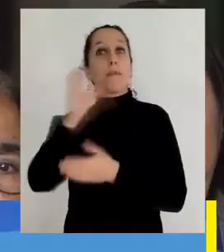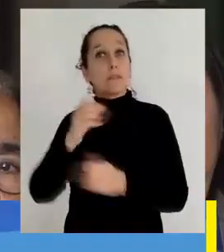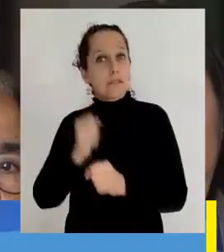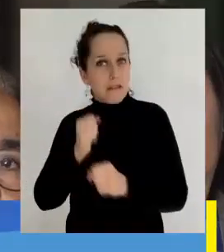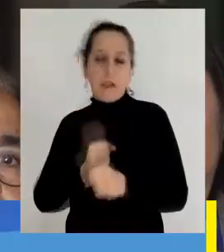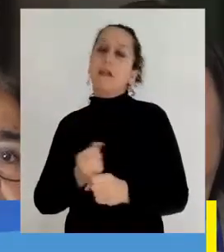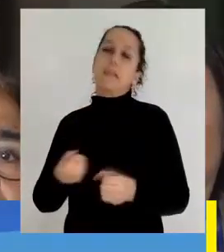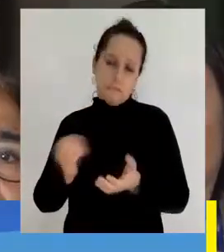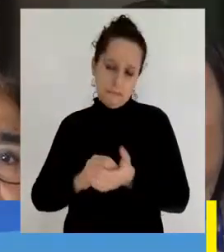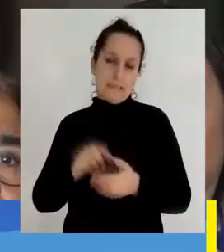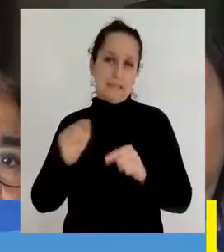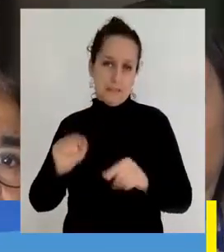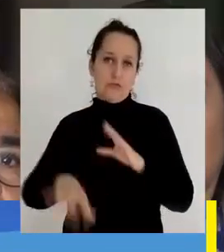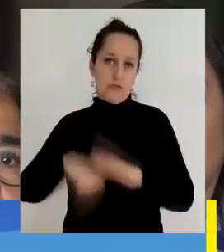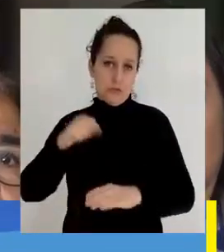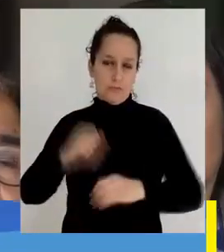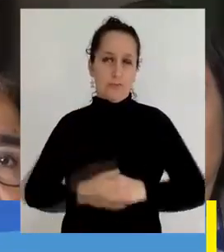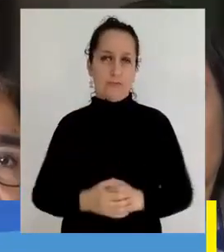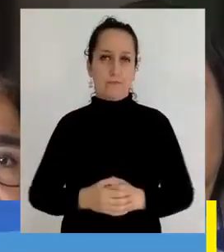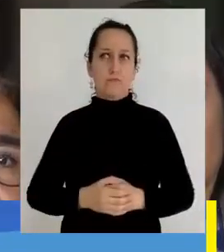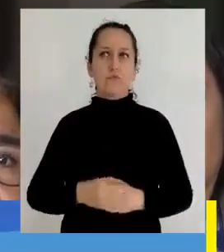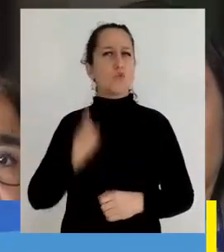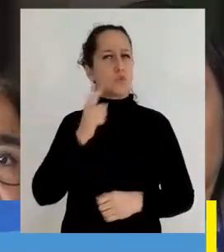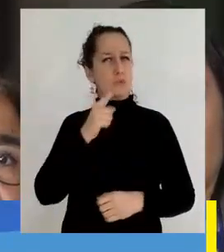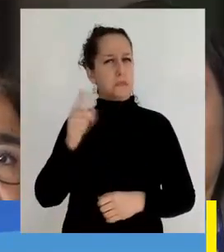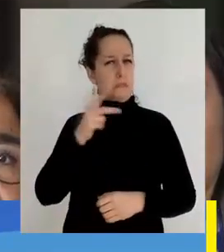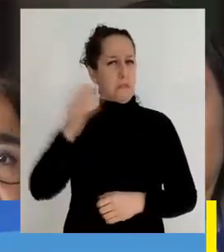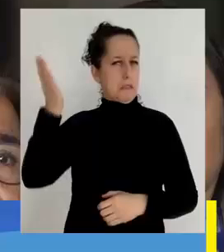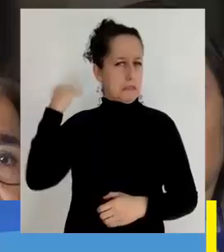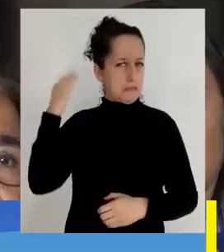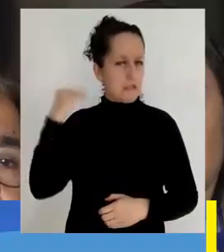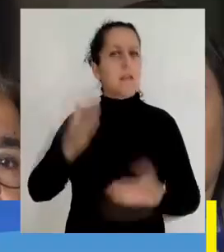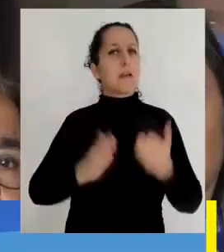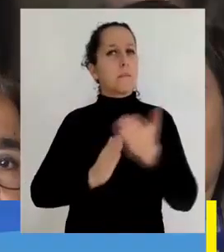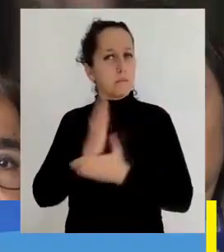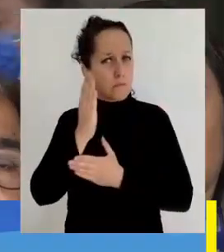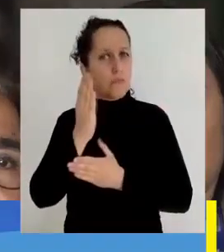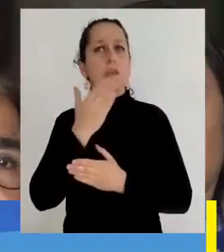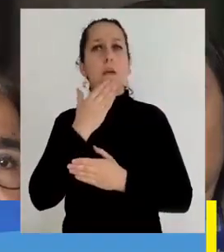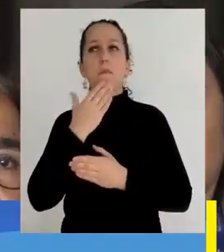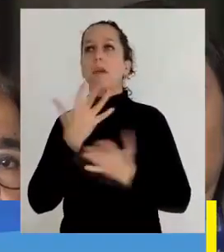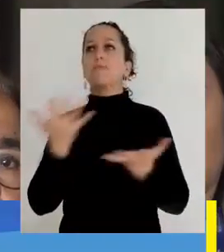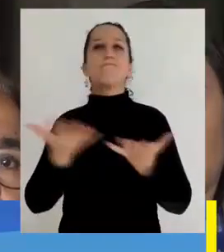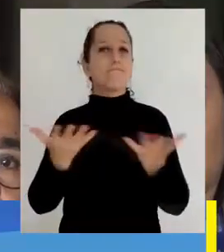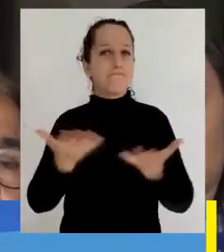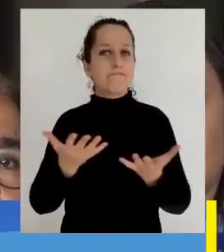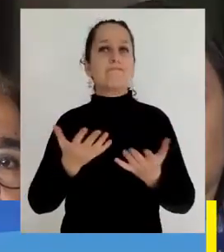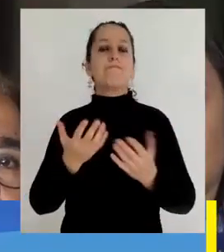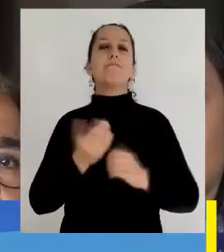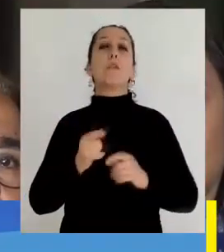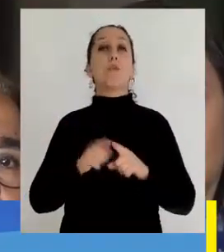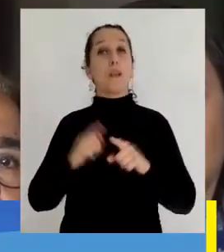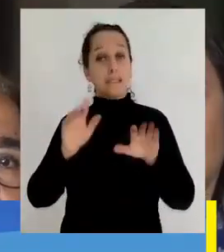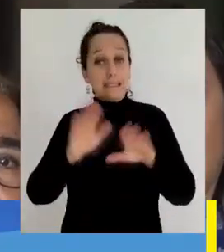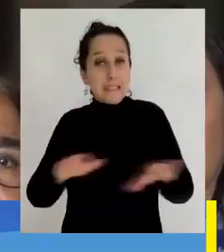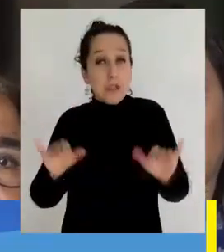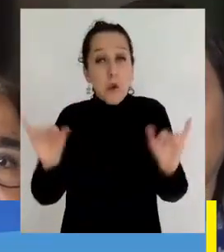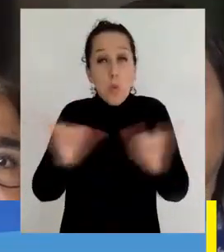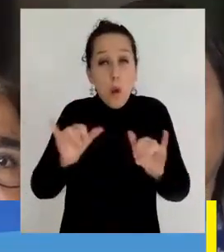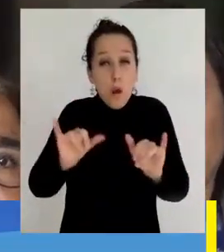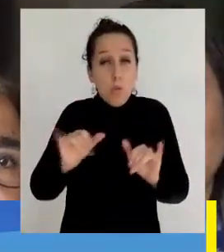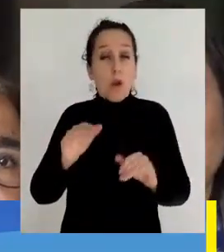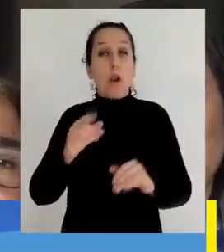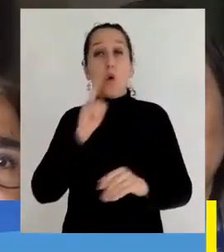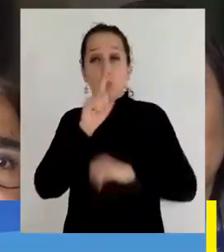los barrios, en cada uno de los territorios. Hace ya unas semanas atrás comenzamos también con todo el proceso de atención a menores